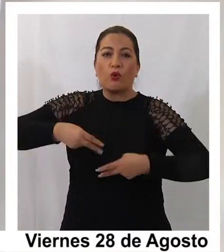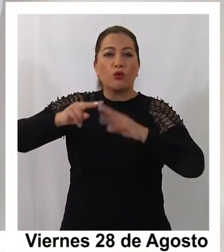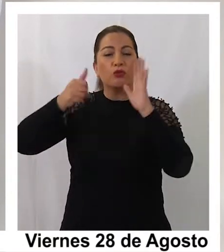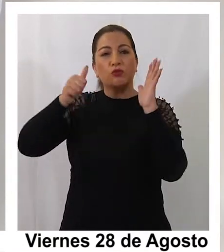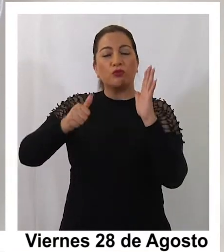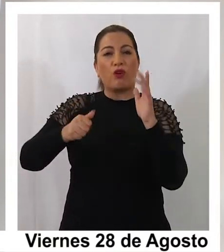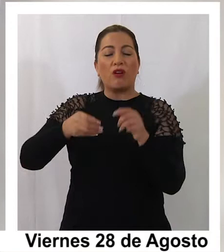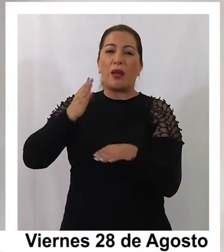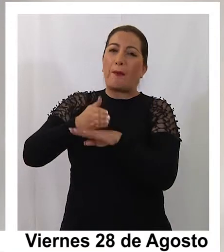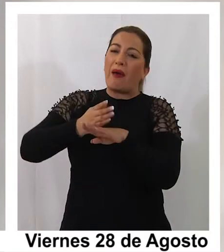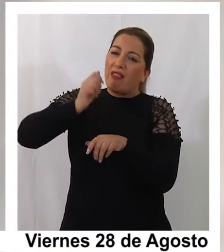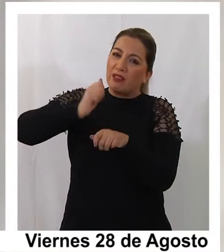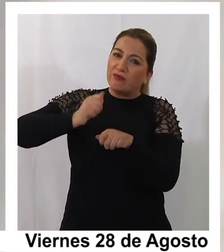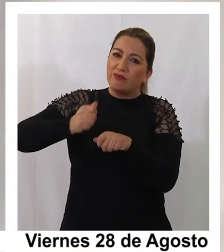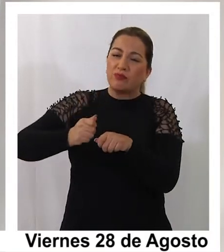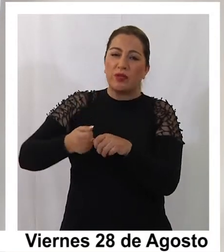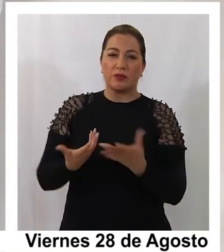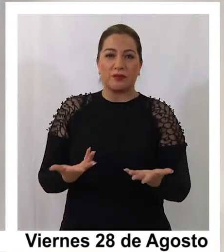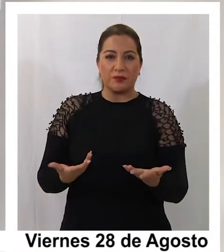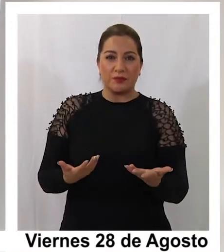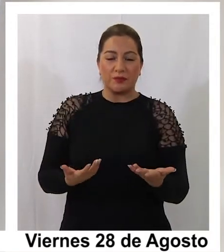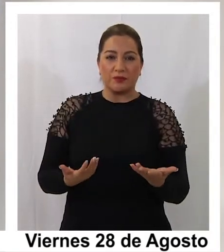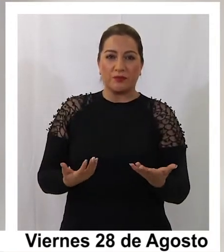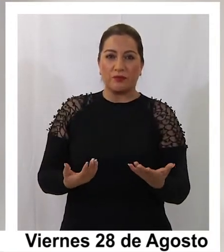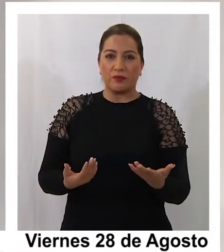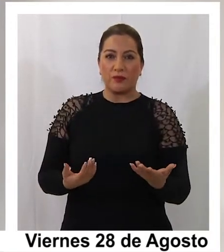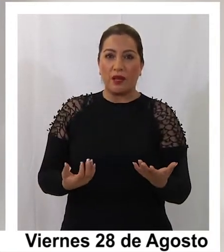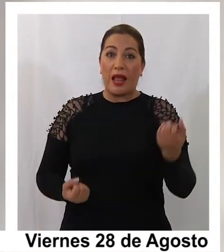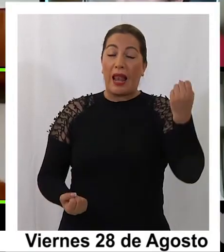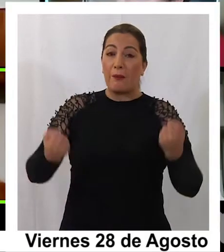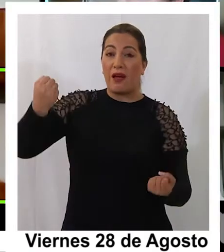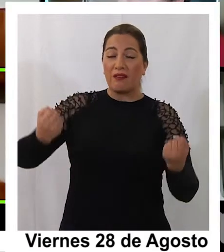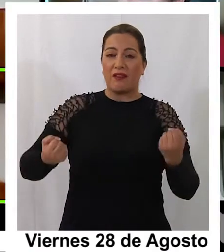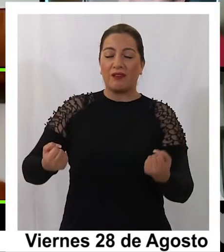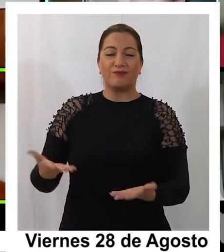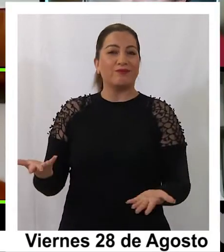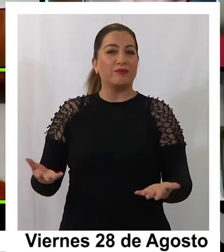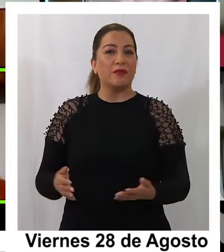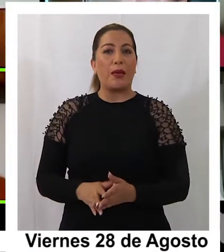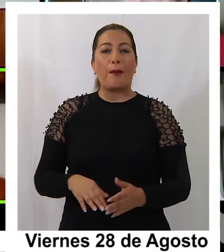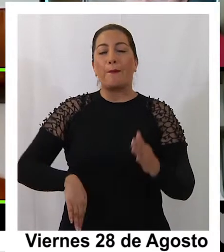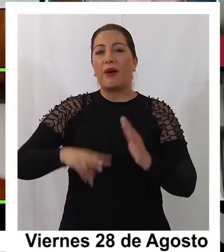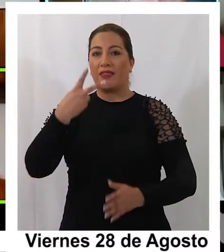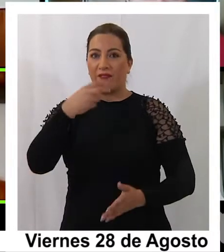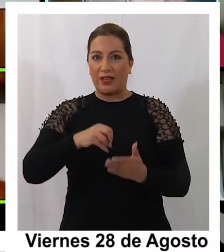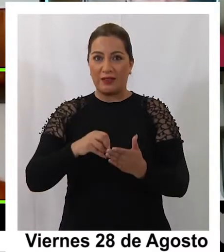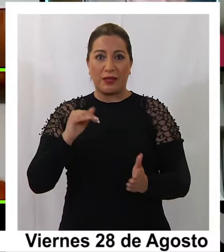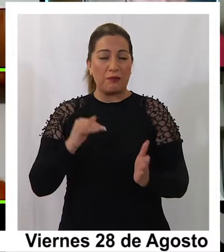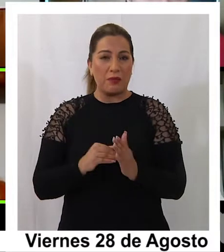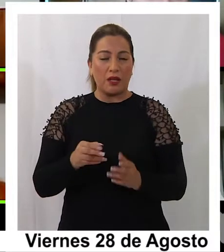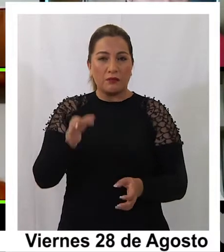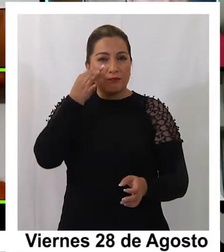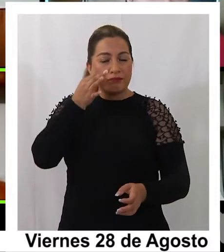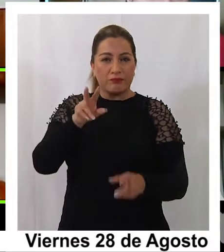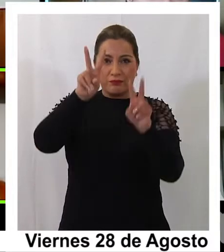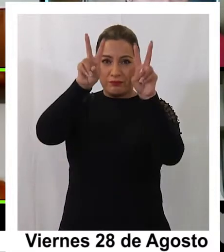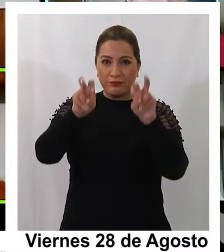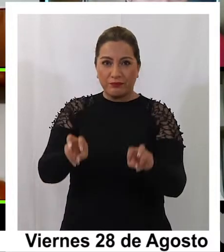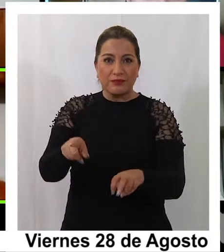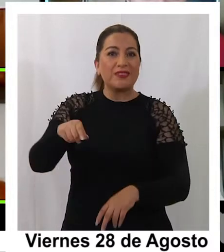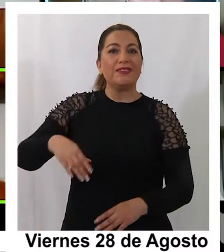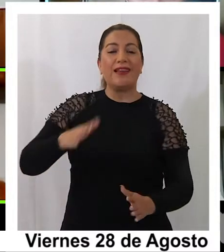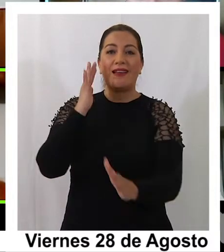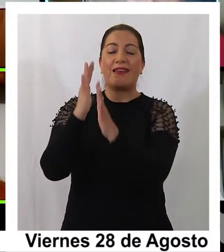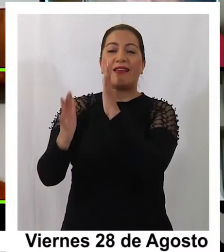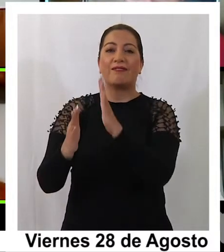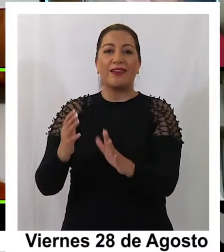construcción, albañiles, muchos operadores de maquinaria pesada. Más de 20.000 visitas se registraron en los días que duró la